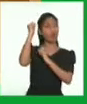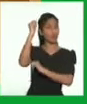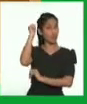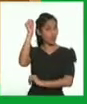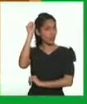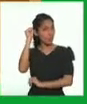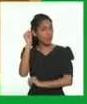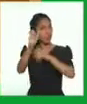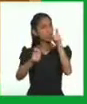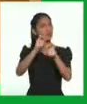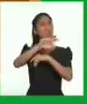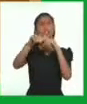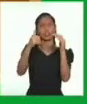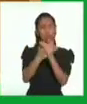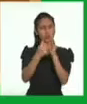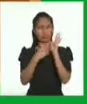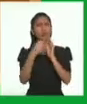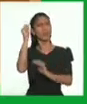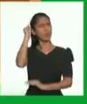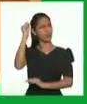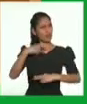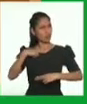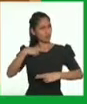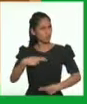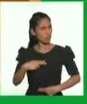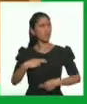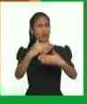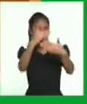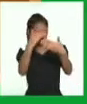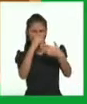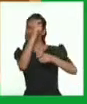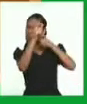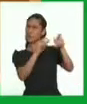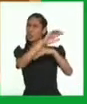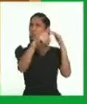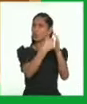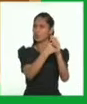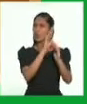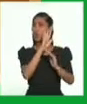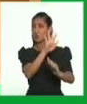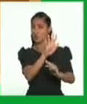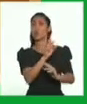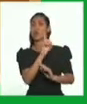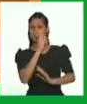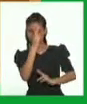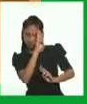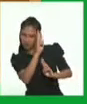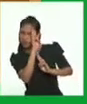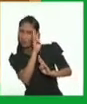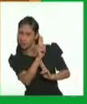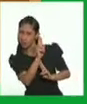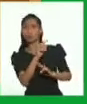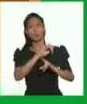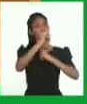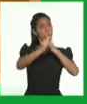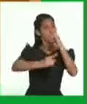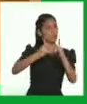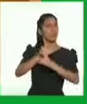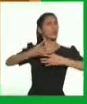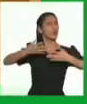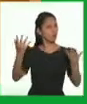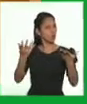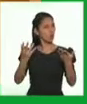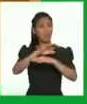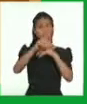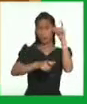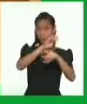en todo el mundo. Los derechos humanos son normas que reconocen y protegen la dignidad de todas y todos los seres humanos. Son universales, es